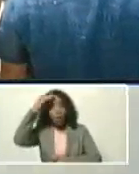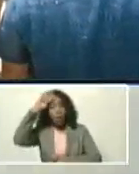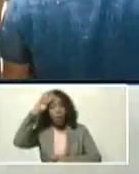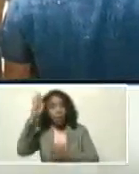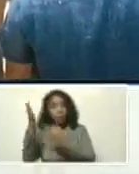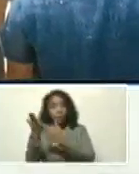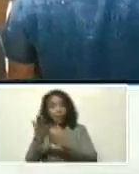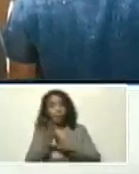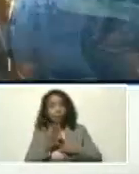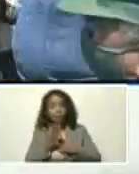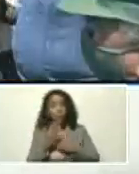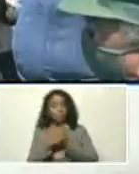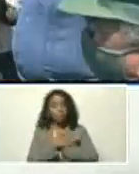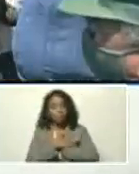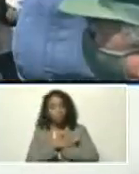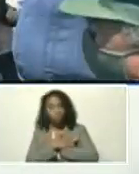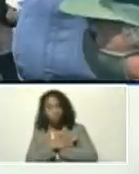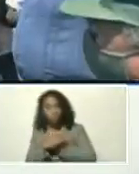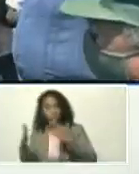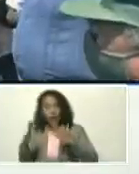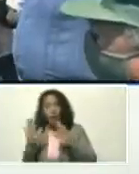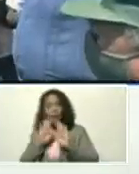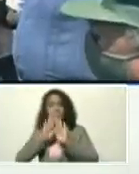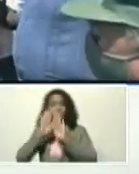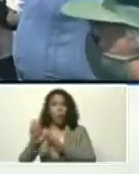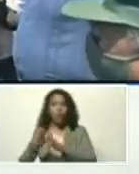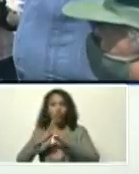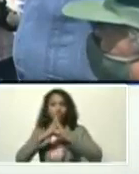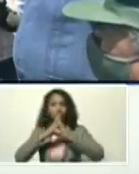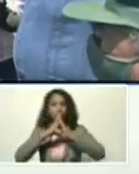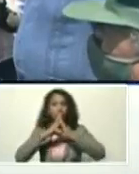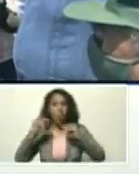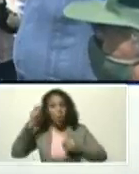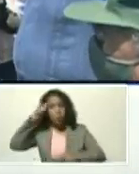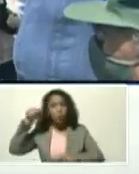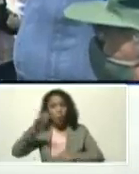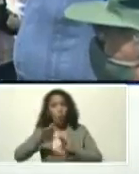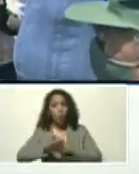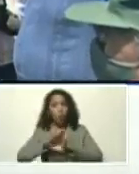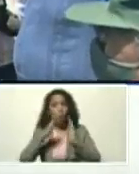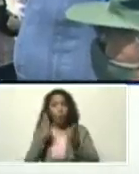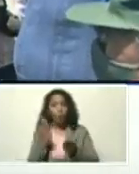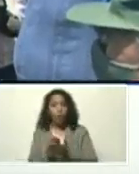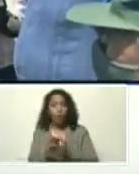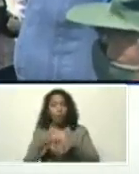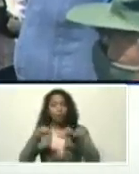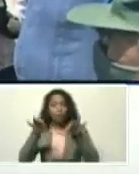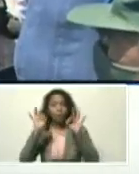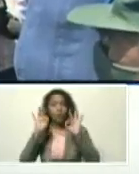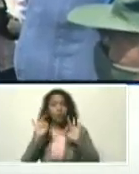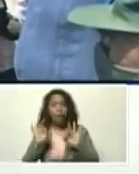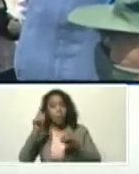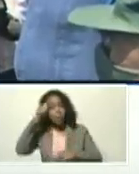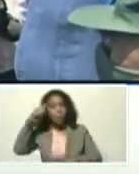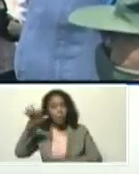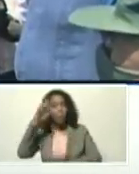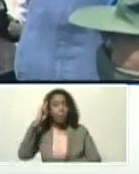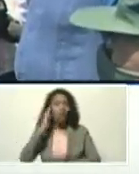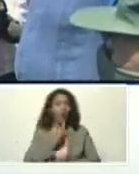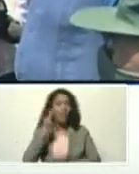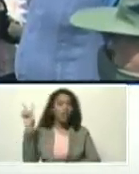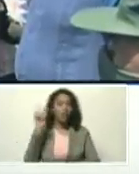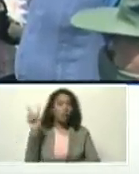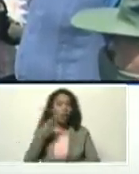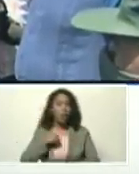recibiendo la solidaridad, y el apoyo, de todos los pueblos, del mundo, y en especial, del pueblo bolivariano, de